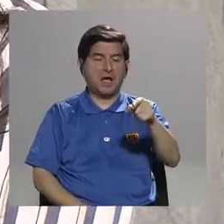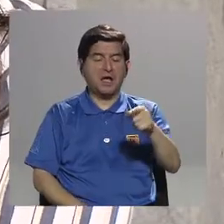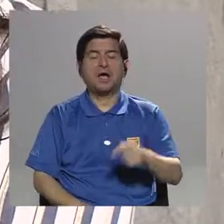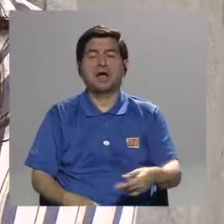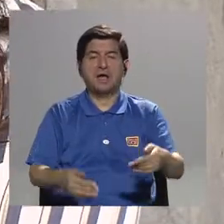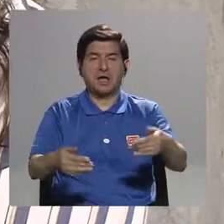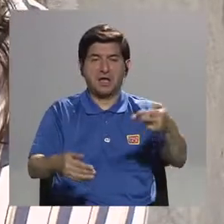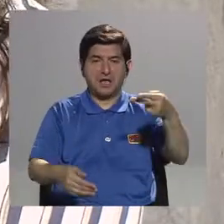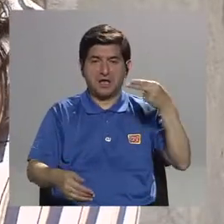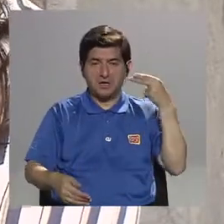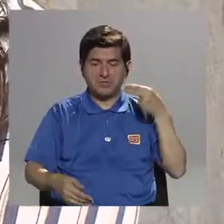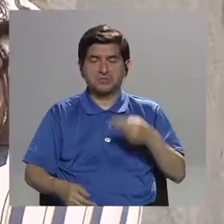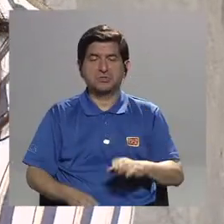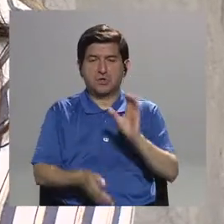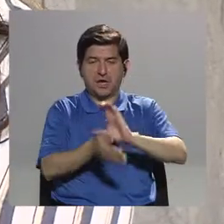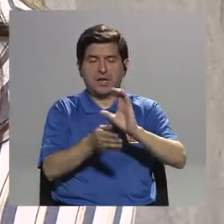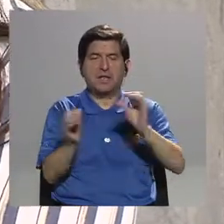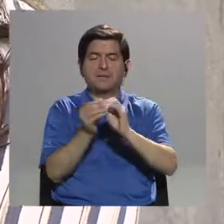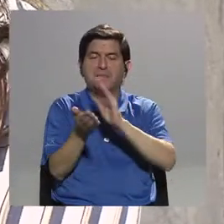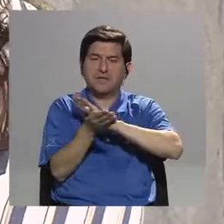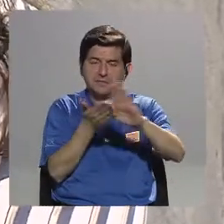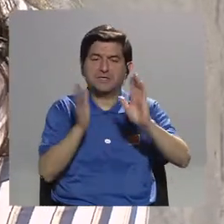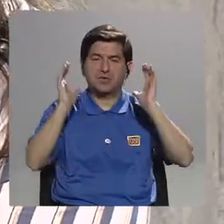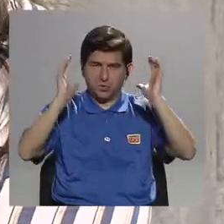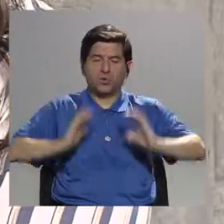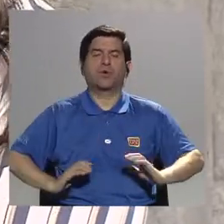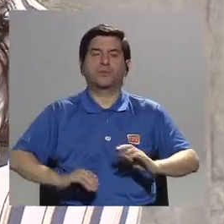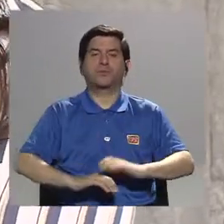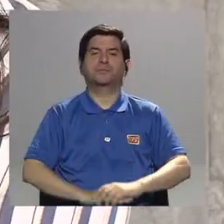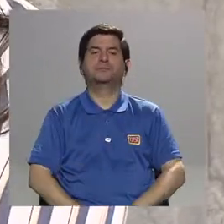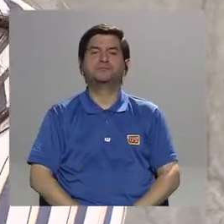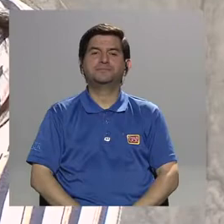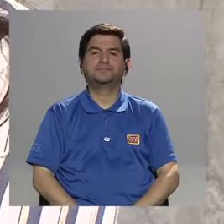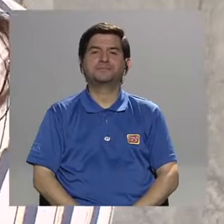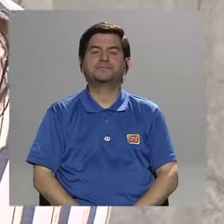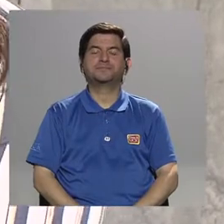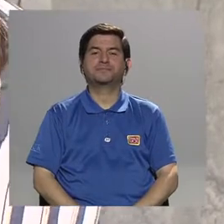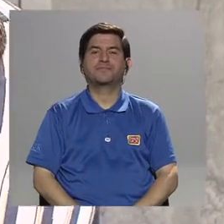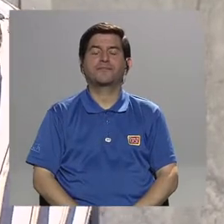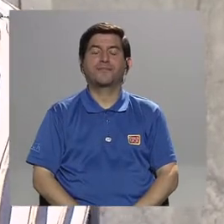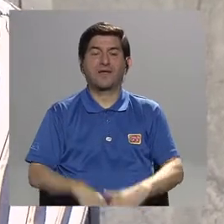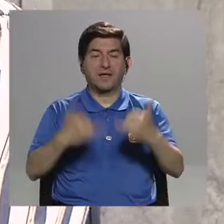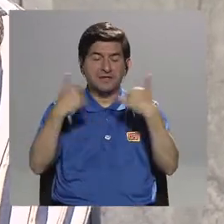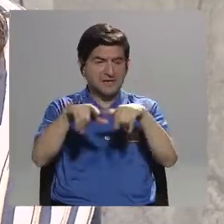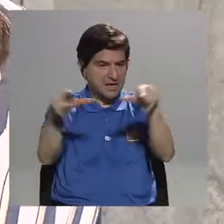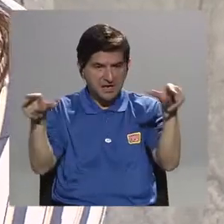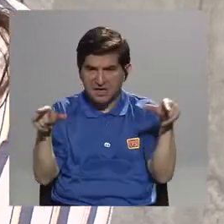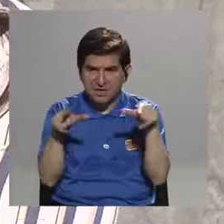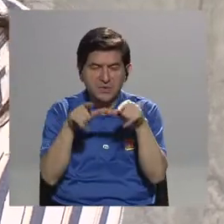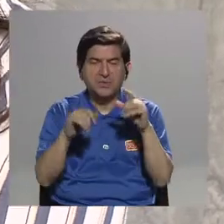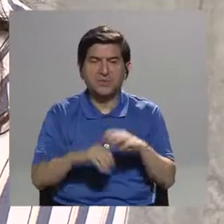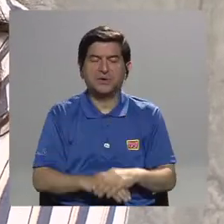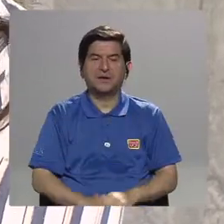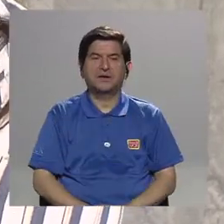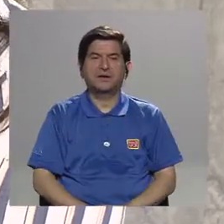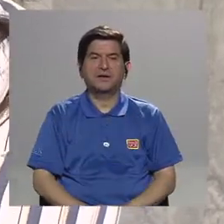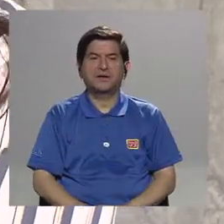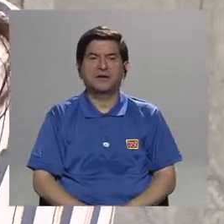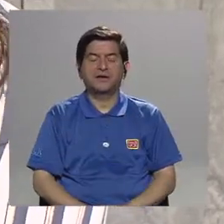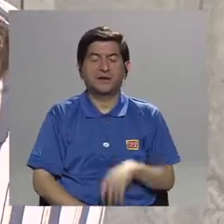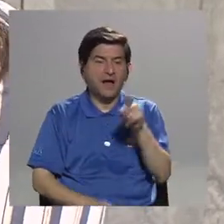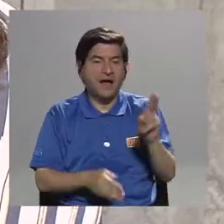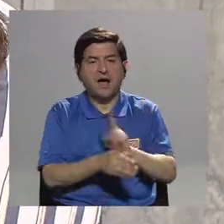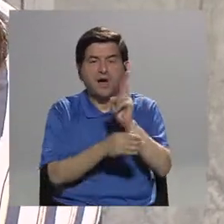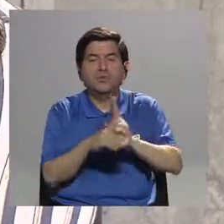clínica. Entonces además es más digno para el cuerpo. Y una vez que está ahí, entonces se va